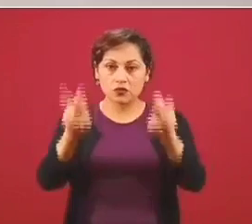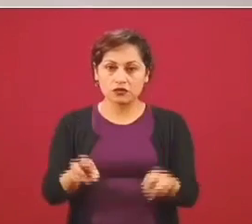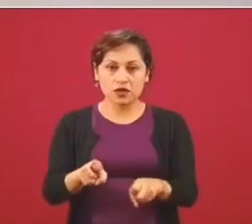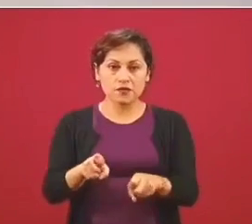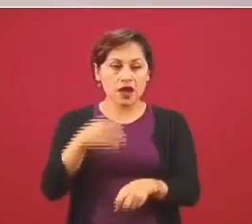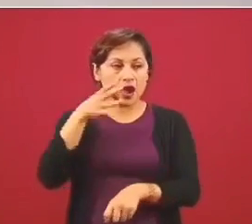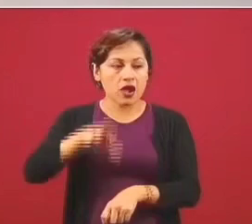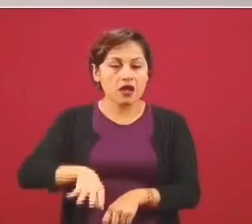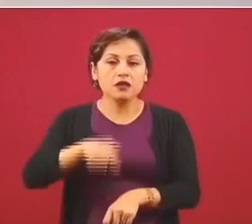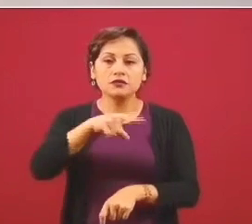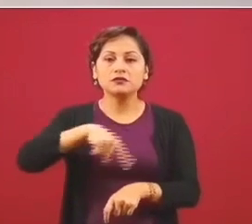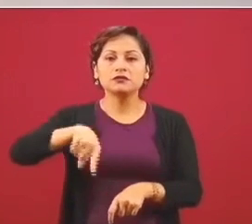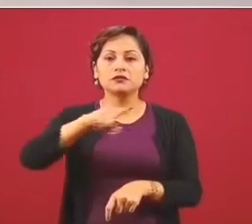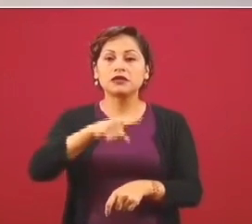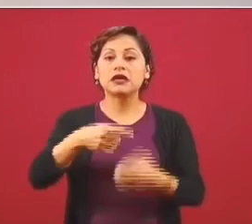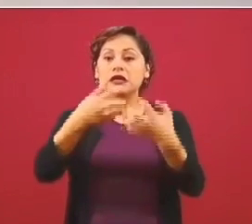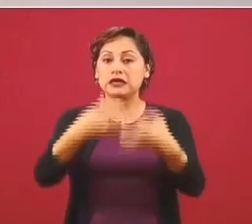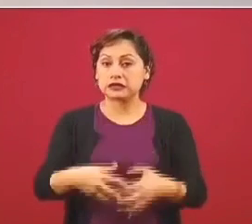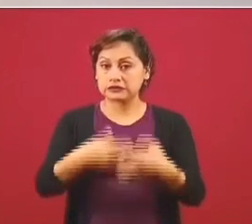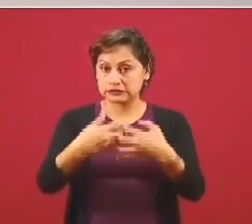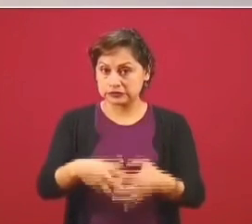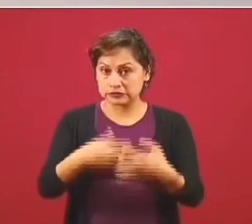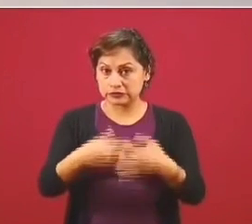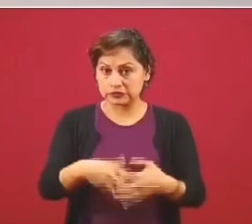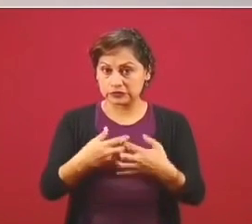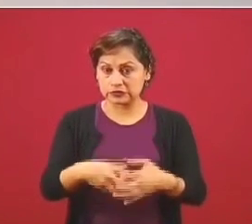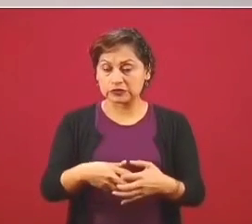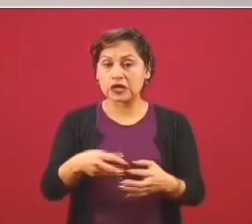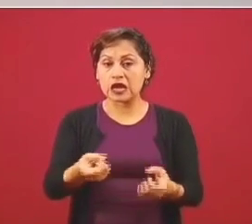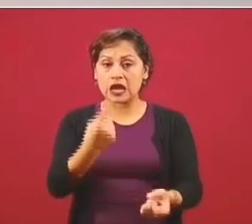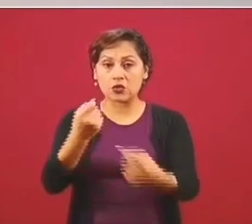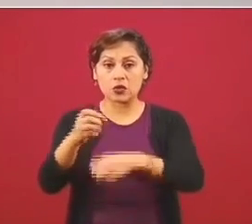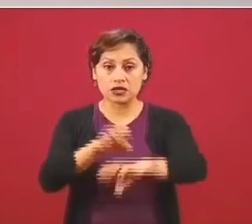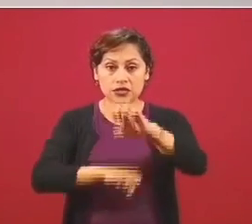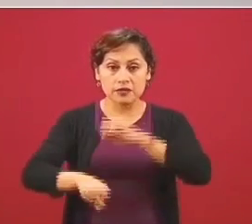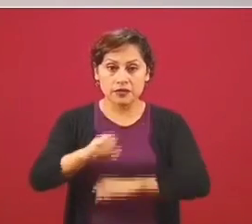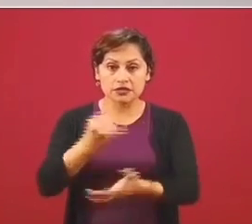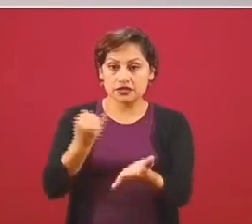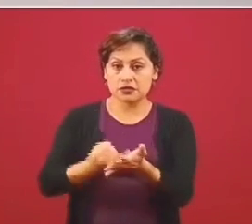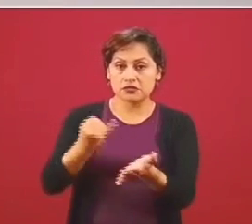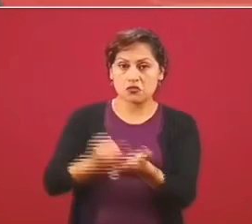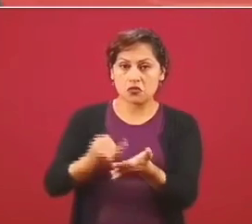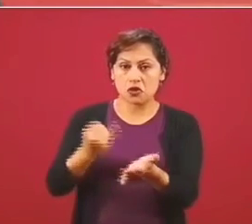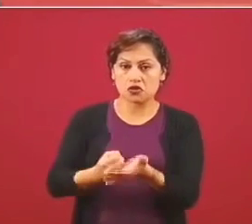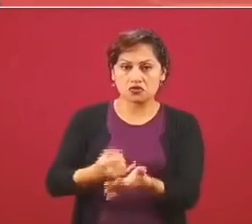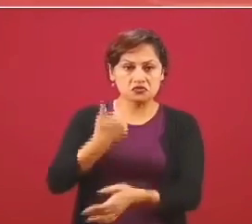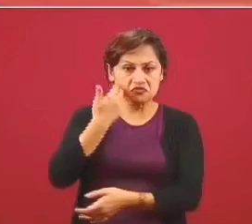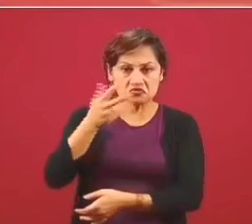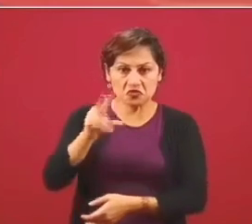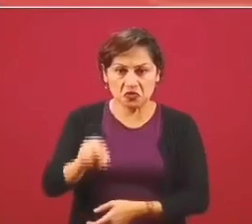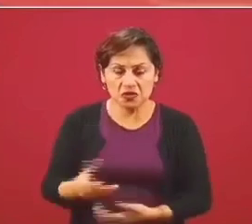estaban acostumbrados a pagar impuestos. Pero si se tiene